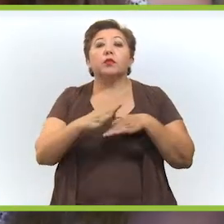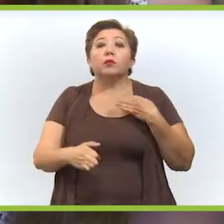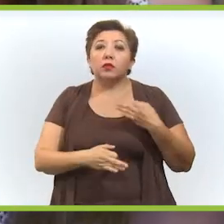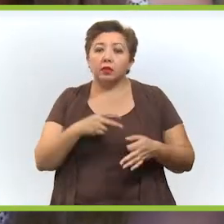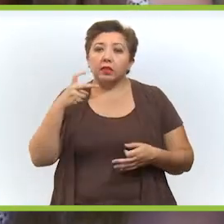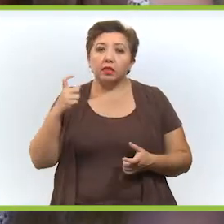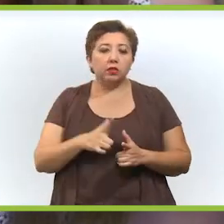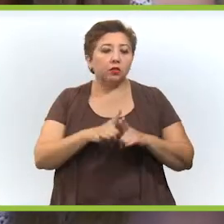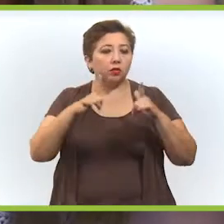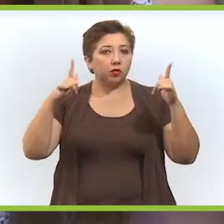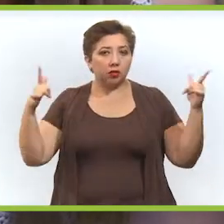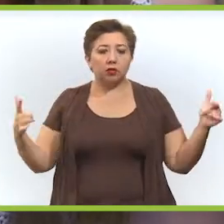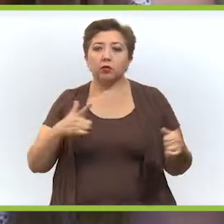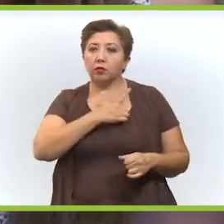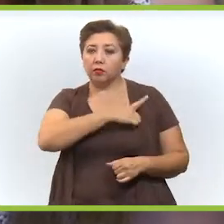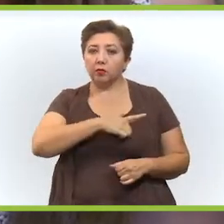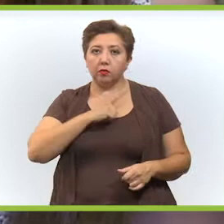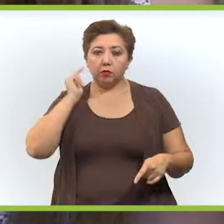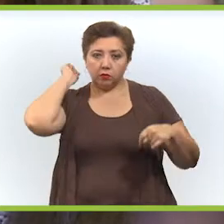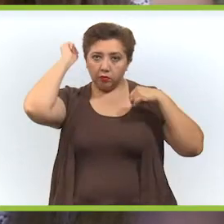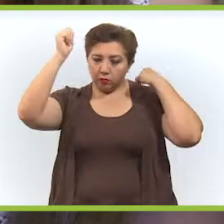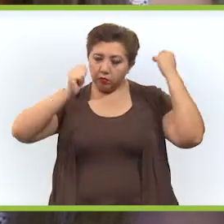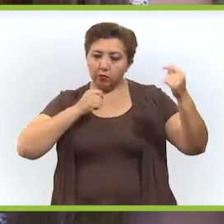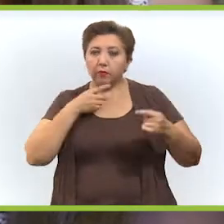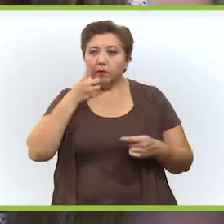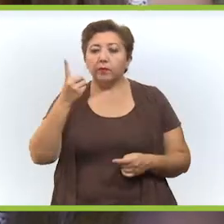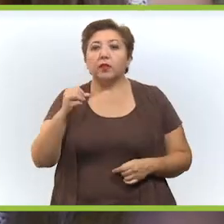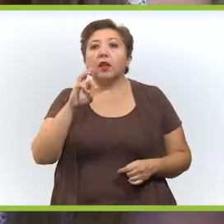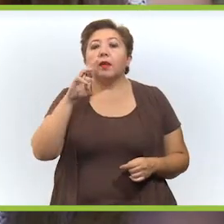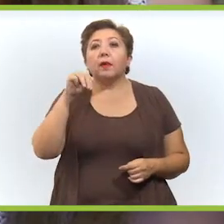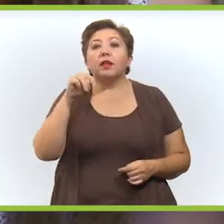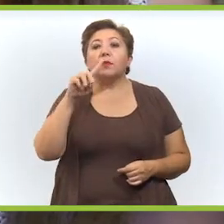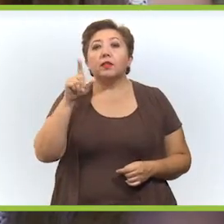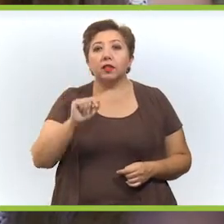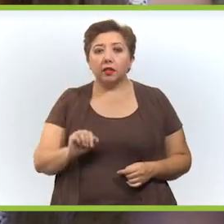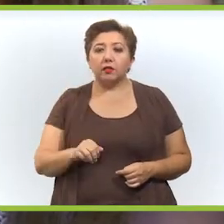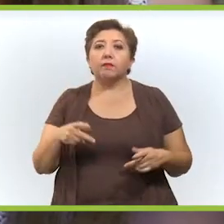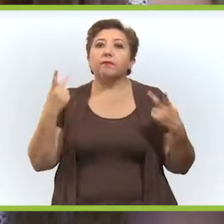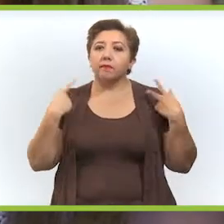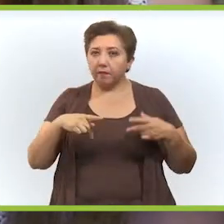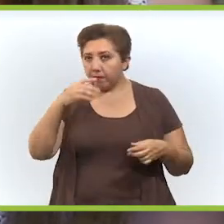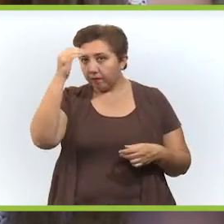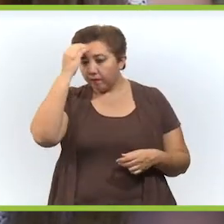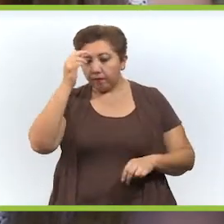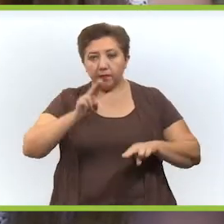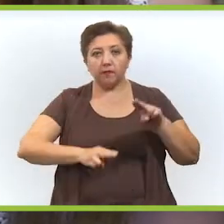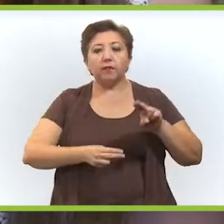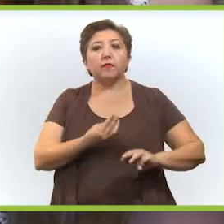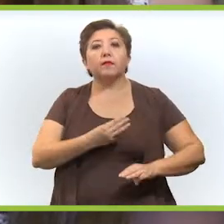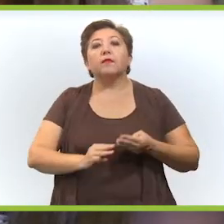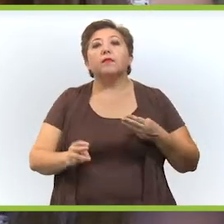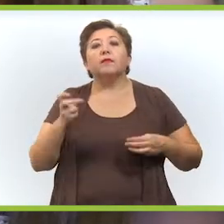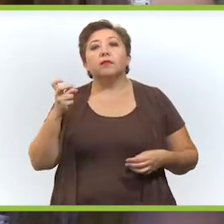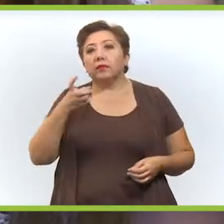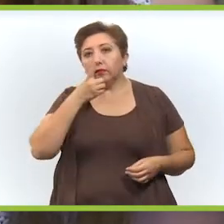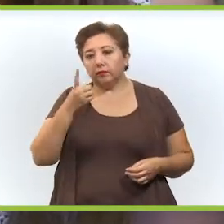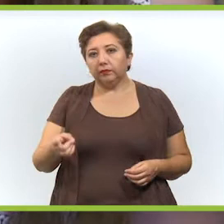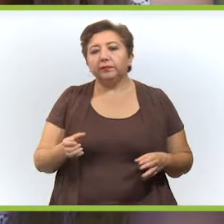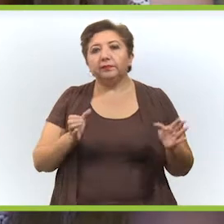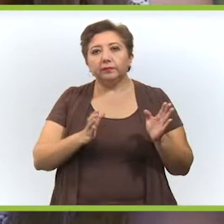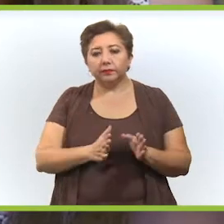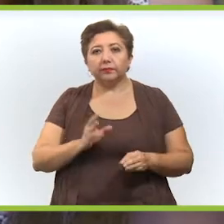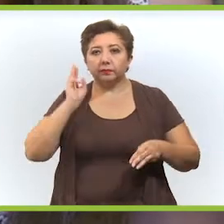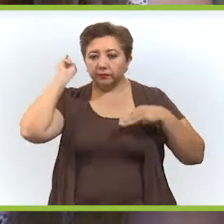atractivo turístico, porque como lo decíamos, don Armando Manzanero es una persona conocida a nivel mundial, y este pequeño museo va a ser una parada